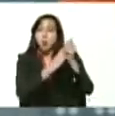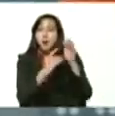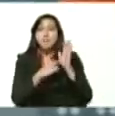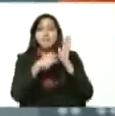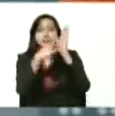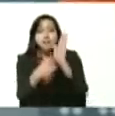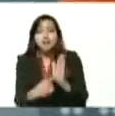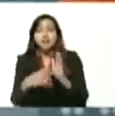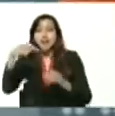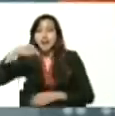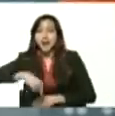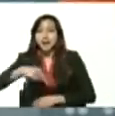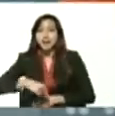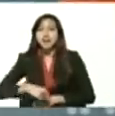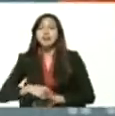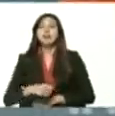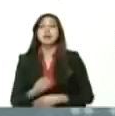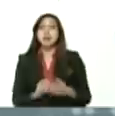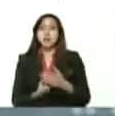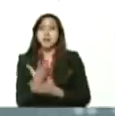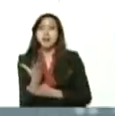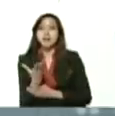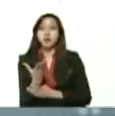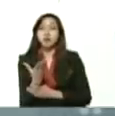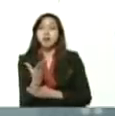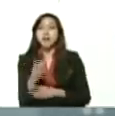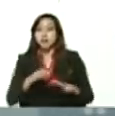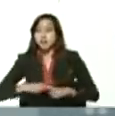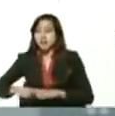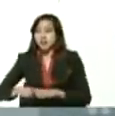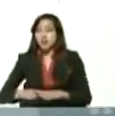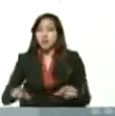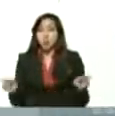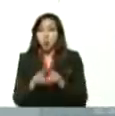aquí en el Palacio de Miraflores, que es su casa,